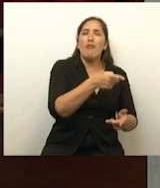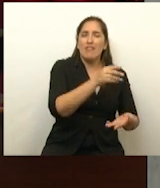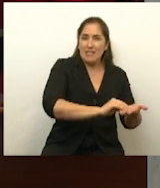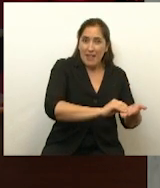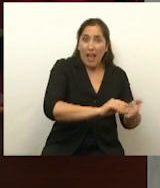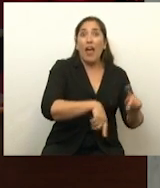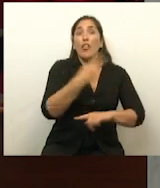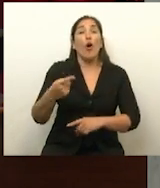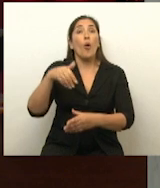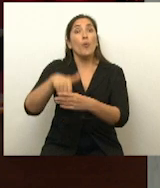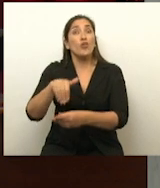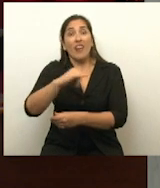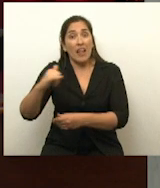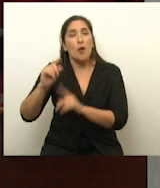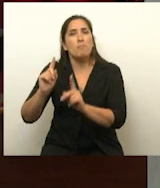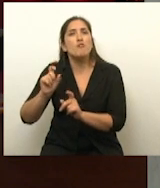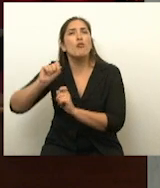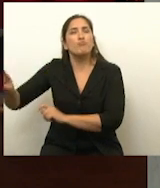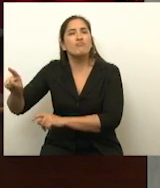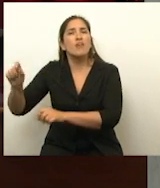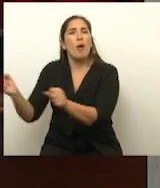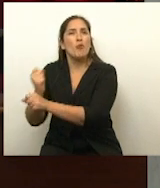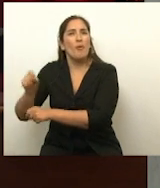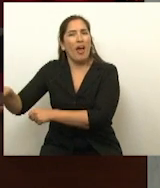negativa votan por la versión de diputados.